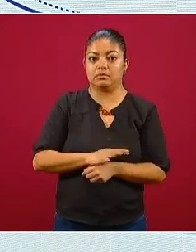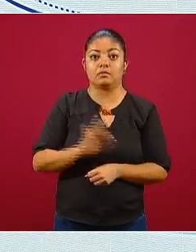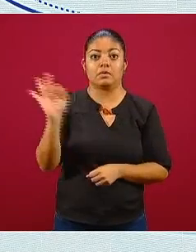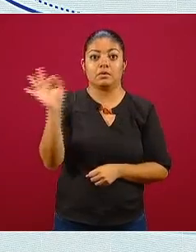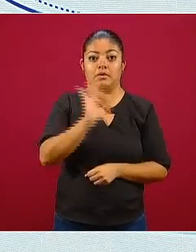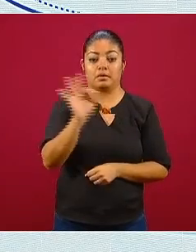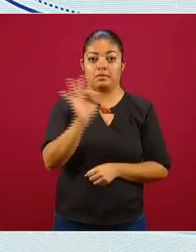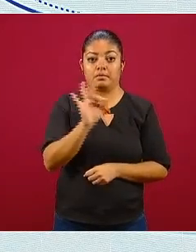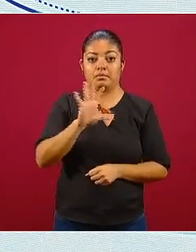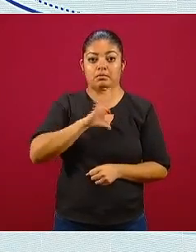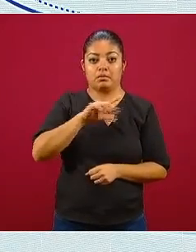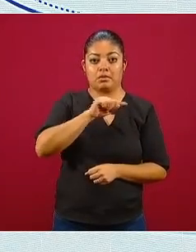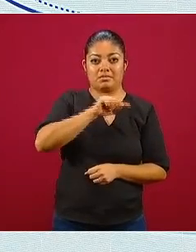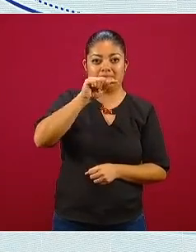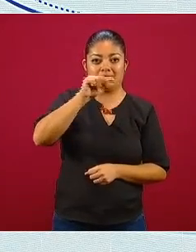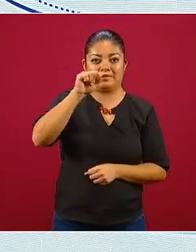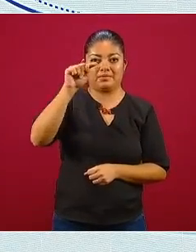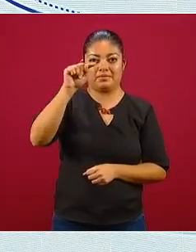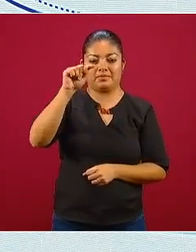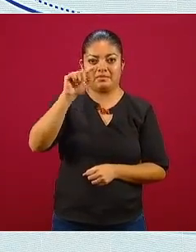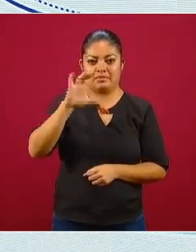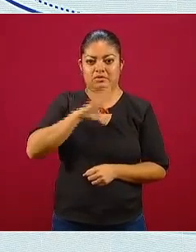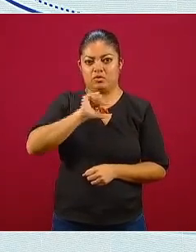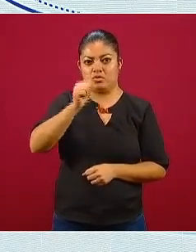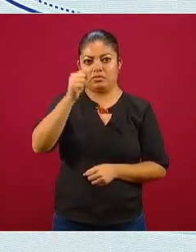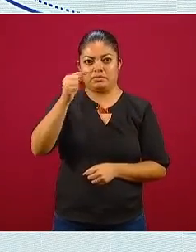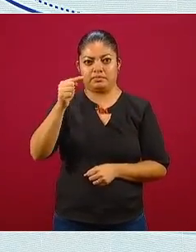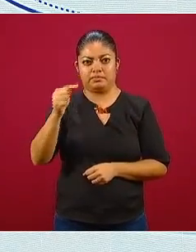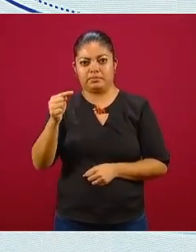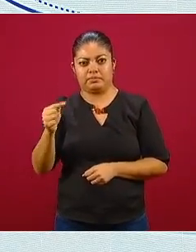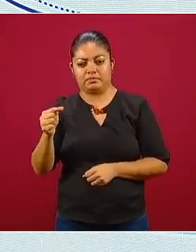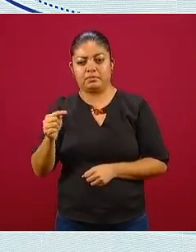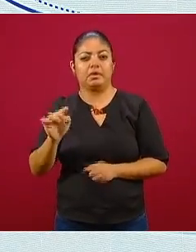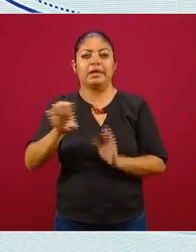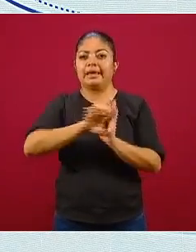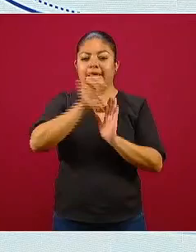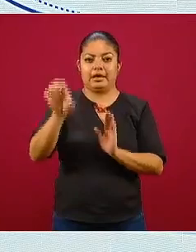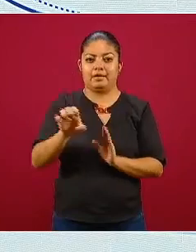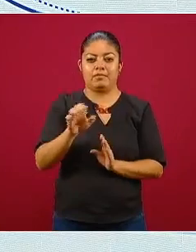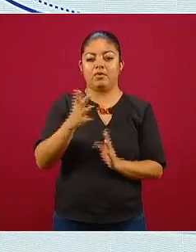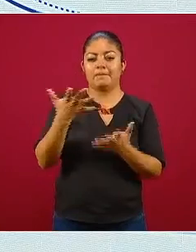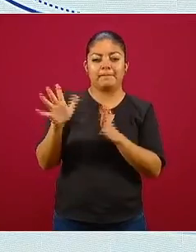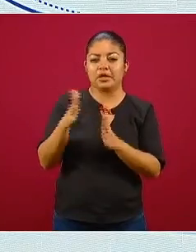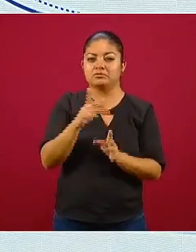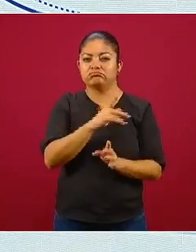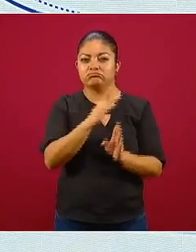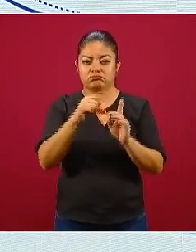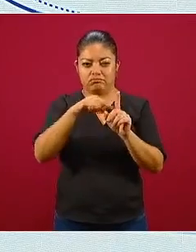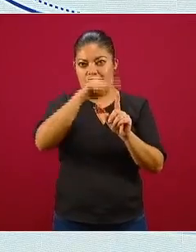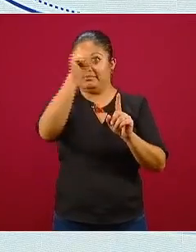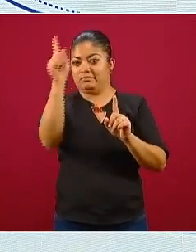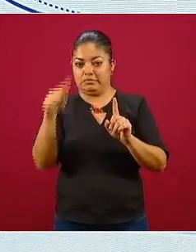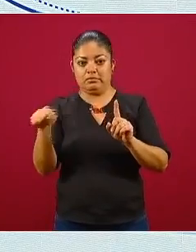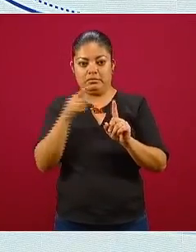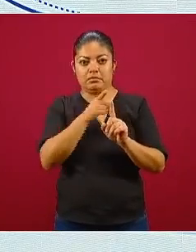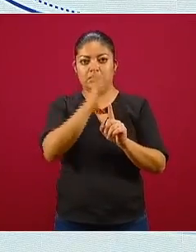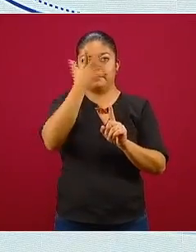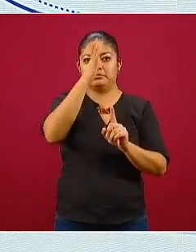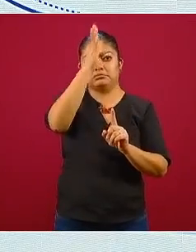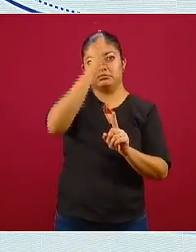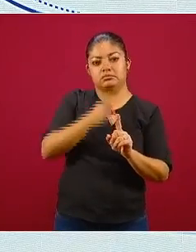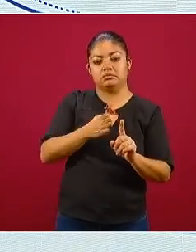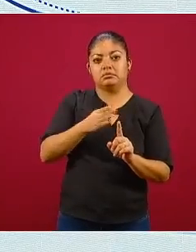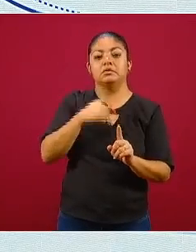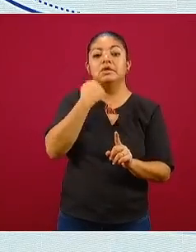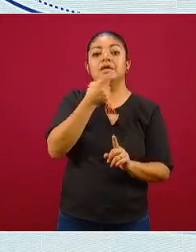punteada que está hasta abajo y aquí hiciéramos, por ejemplo, un corte en cualquier punto de la curva, esto querría decir que hay